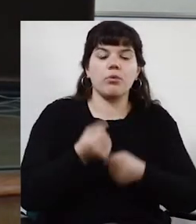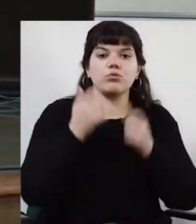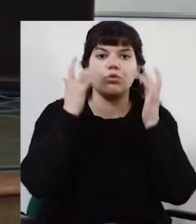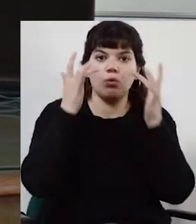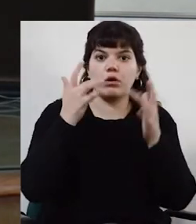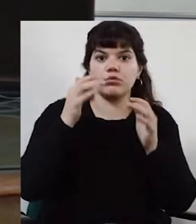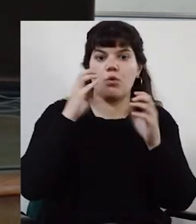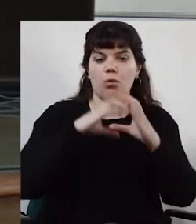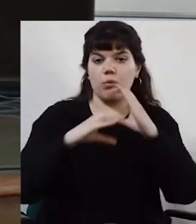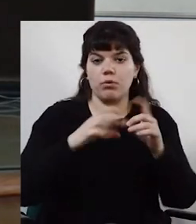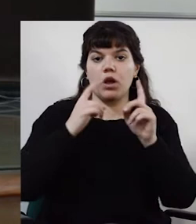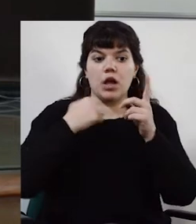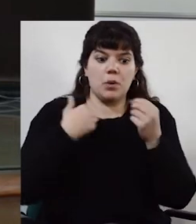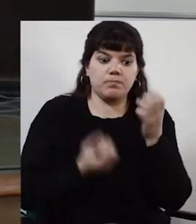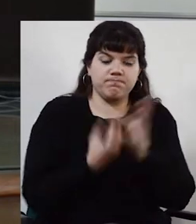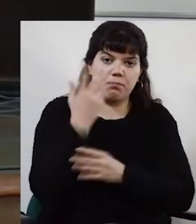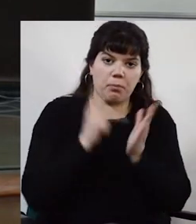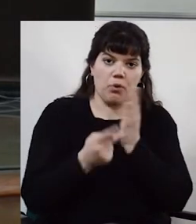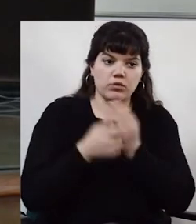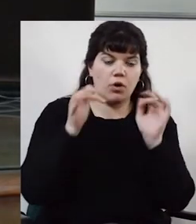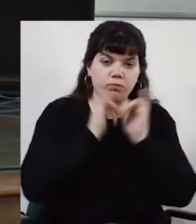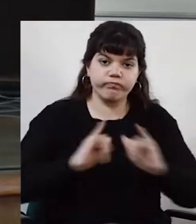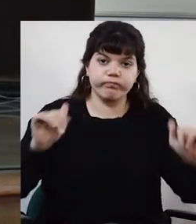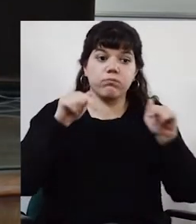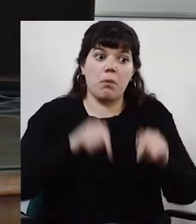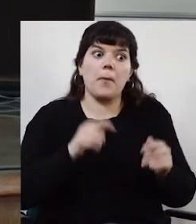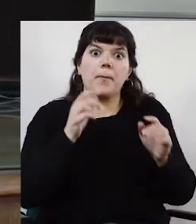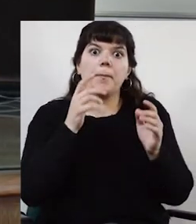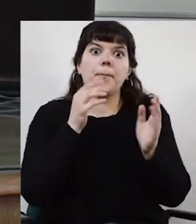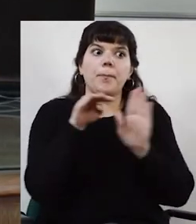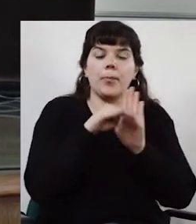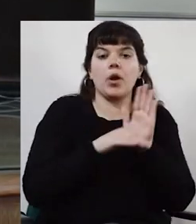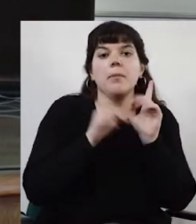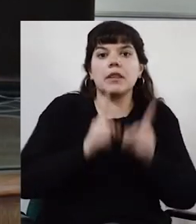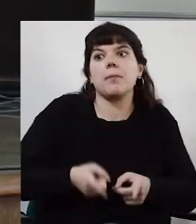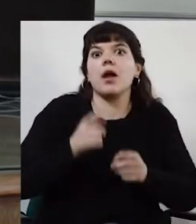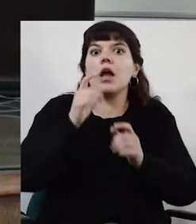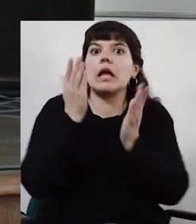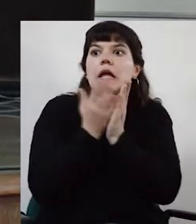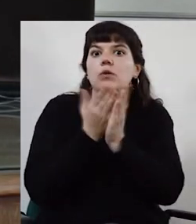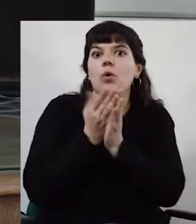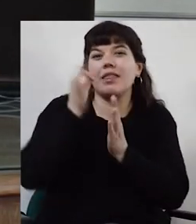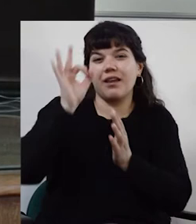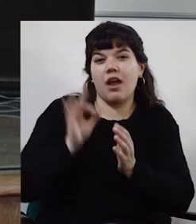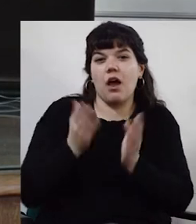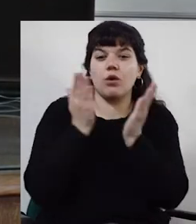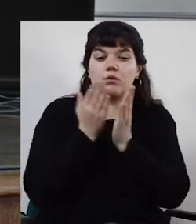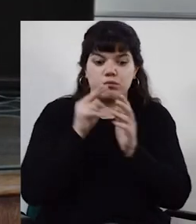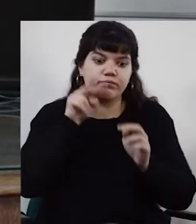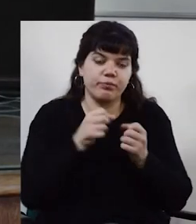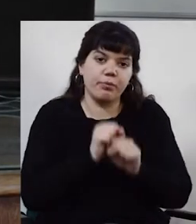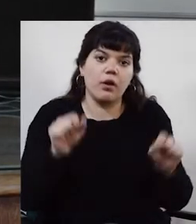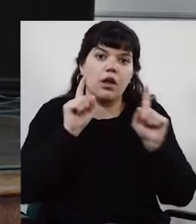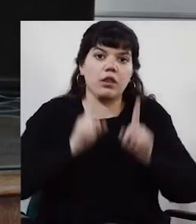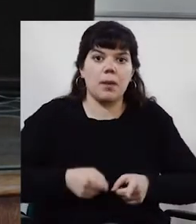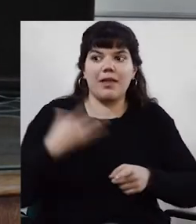estamos elaborando un proyecto de promoción para que estos programas sean utilizados también por los estudiantes de grado y por los gestores y